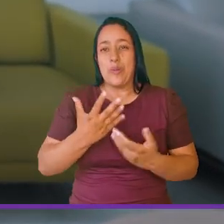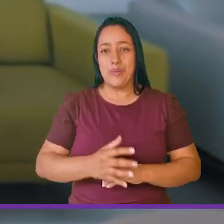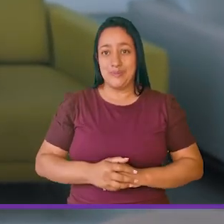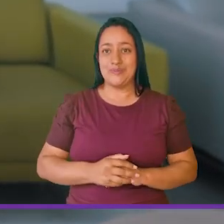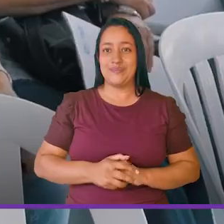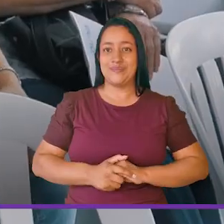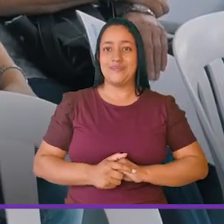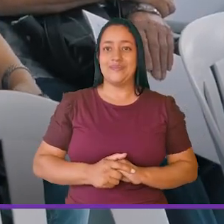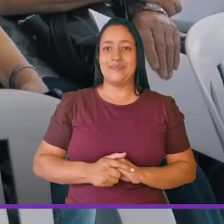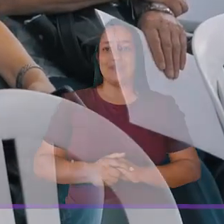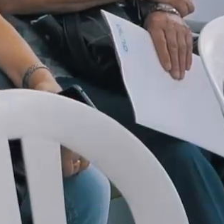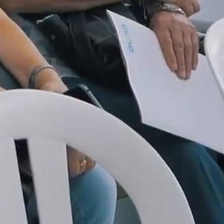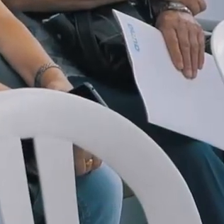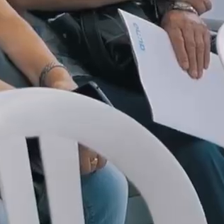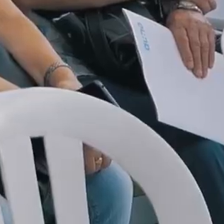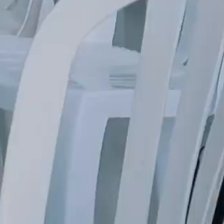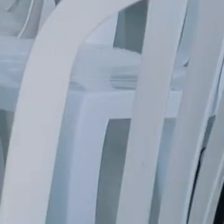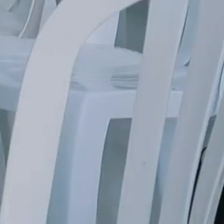estamos sintiendo.